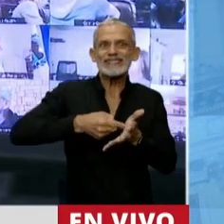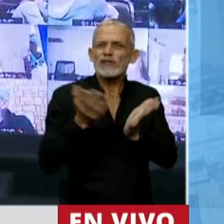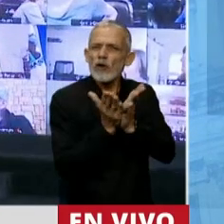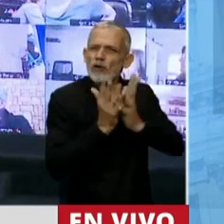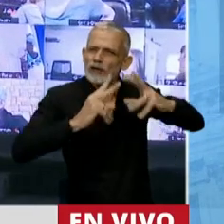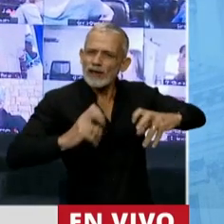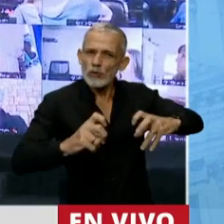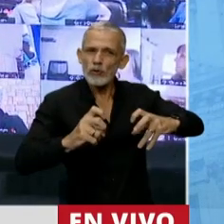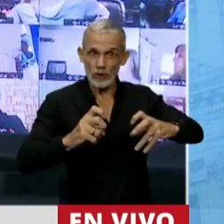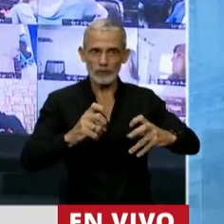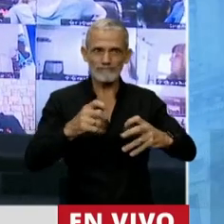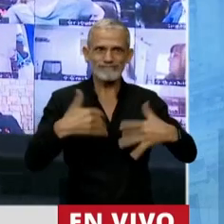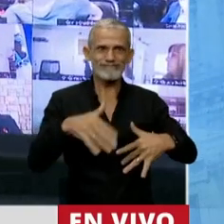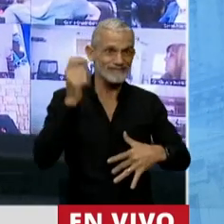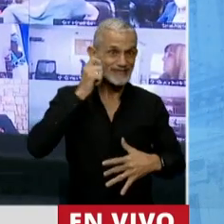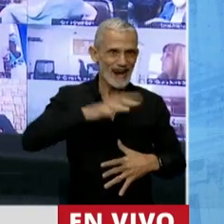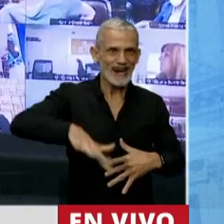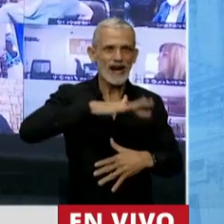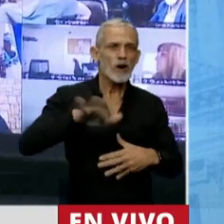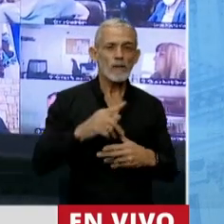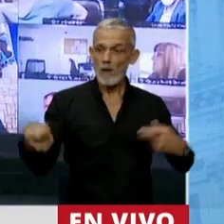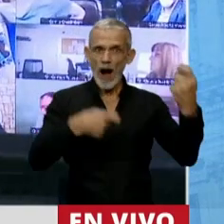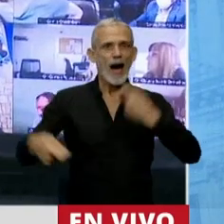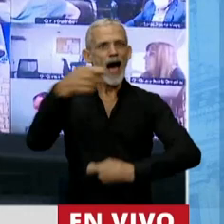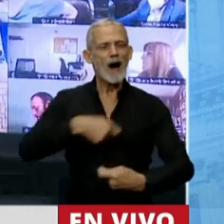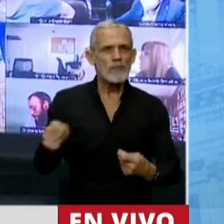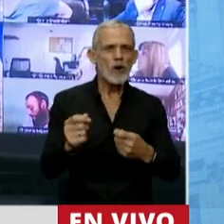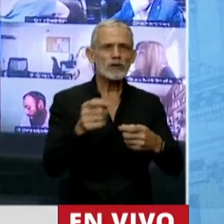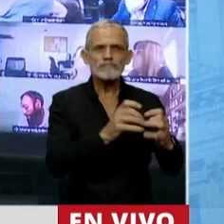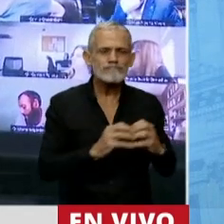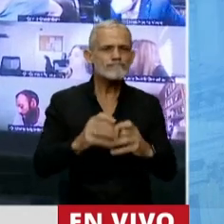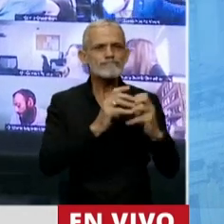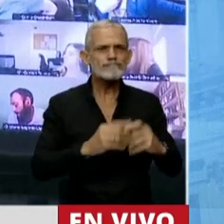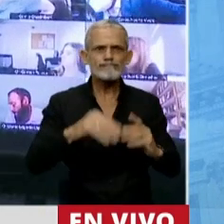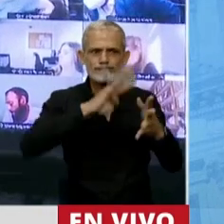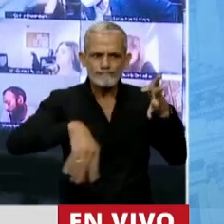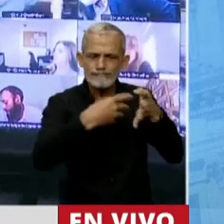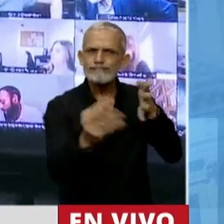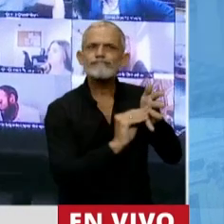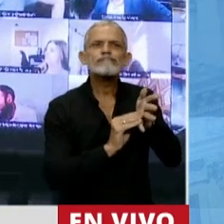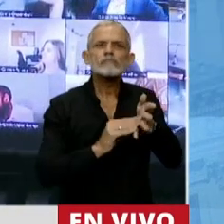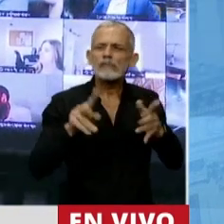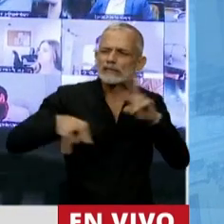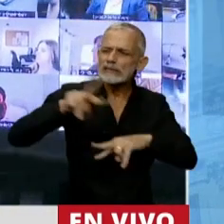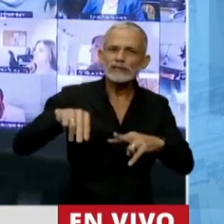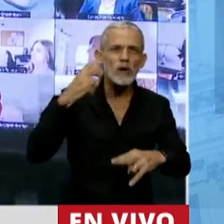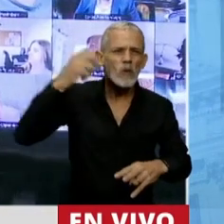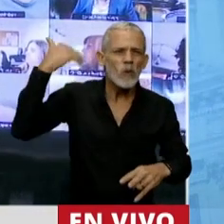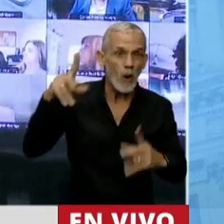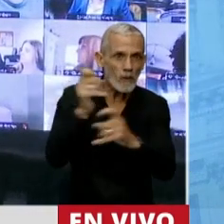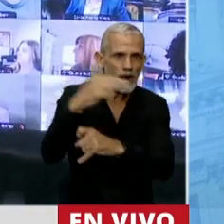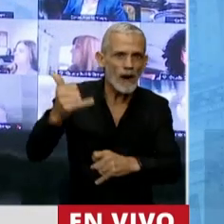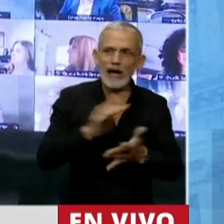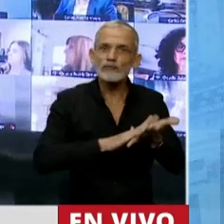estudios Innova La Rioja a fin de aportar al debate y a una agenda buscando nuevas soluciones a los viejos problemas que